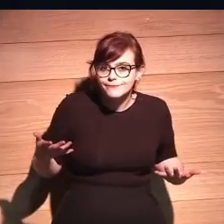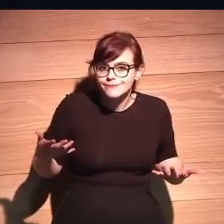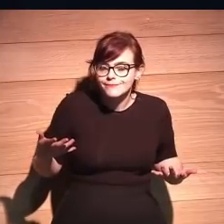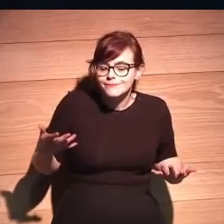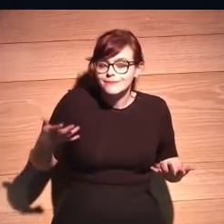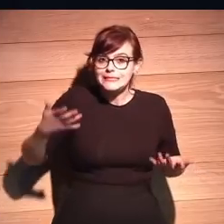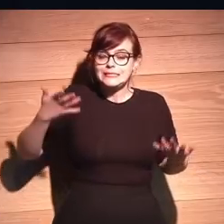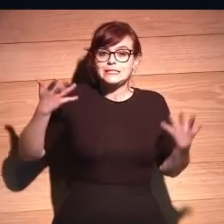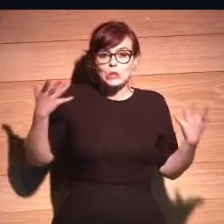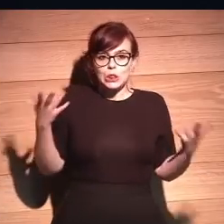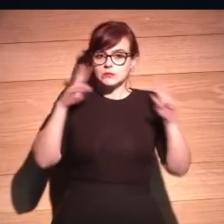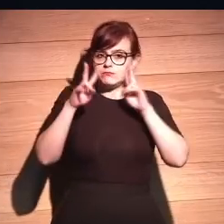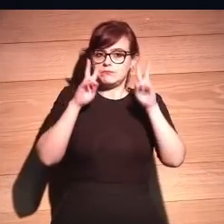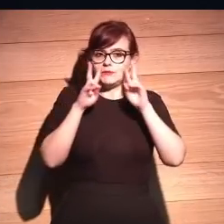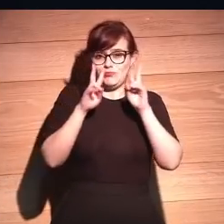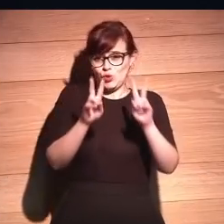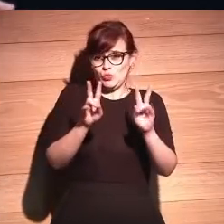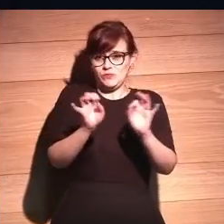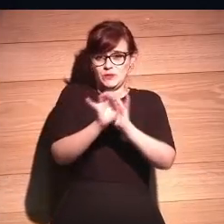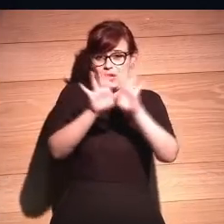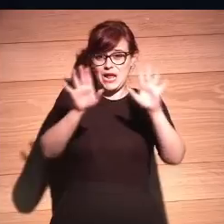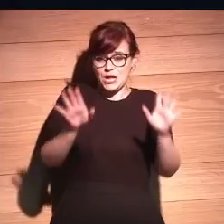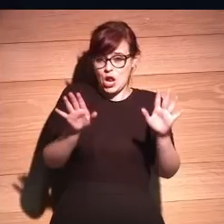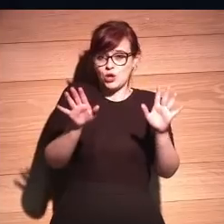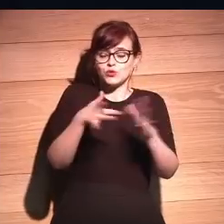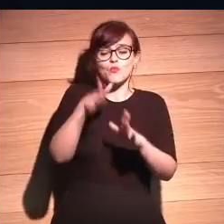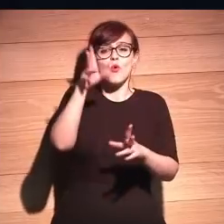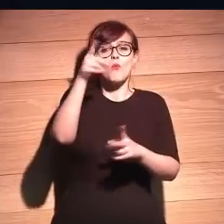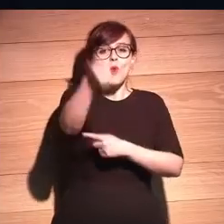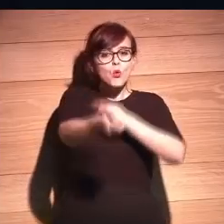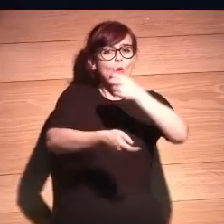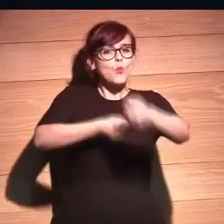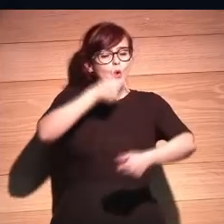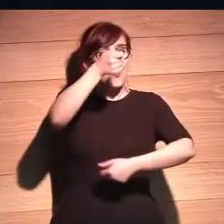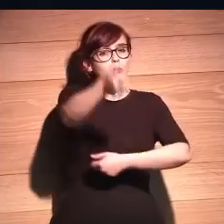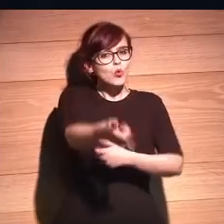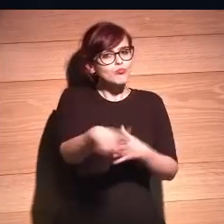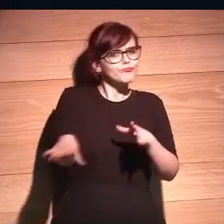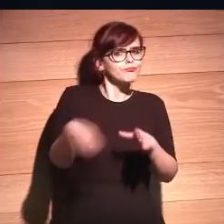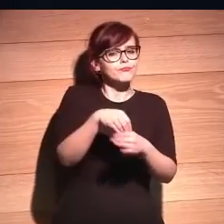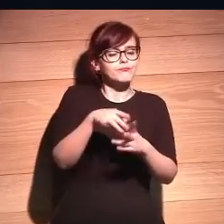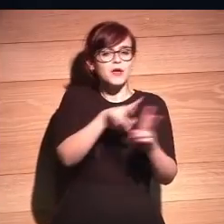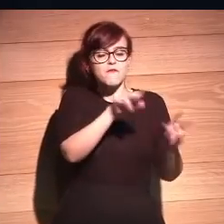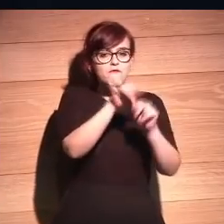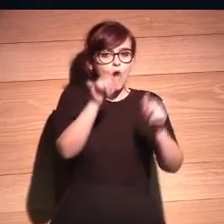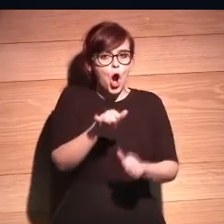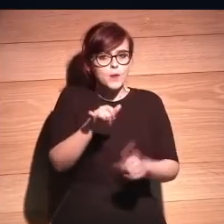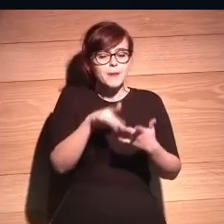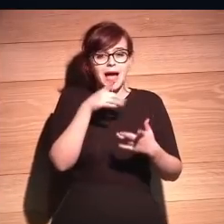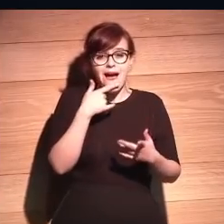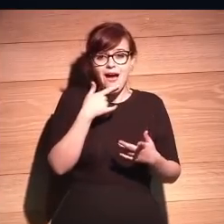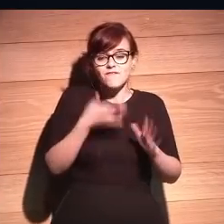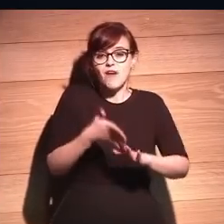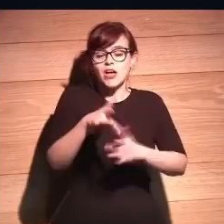vemos cómo se va introduciendo de forma subliminal y cómo muy poquito a poco,